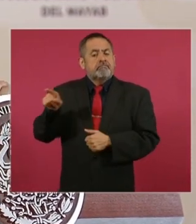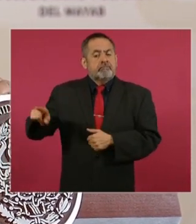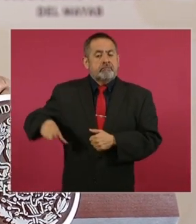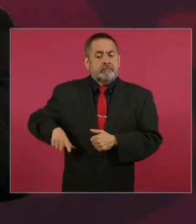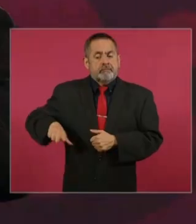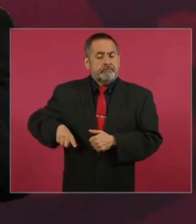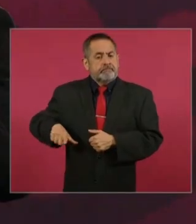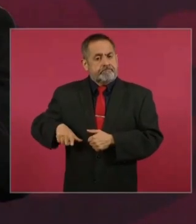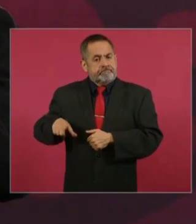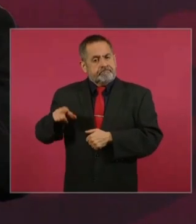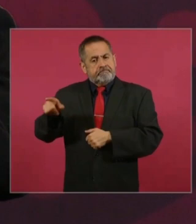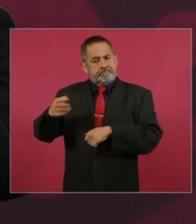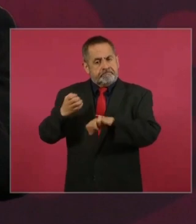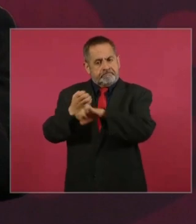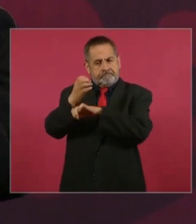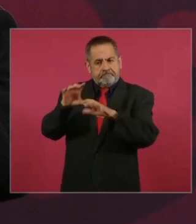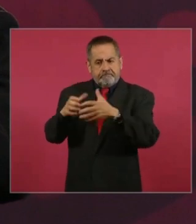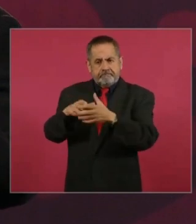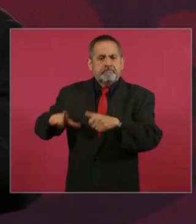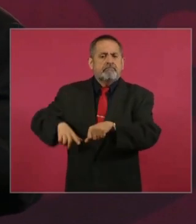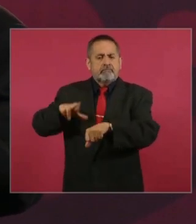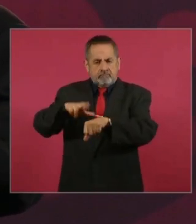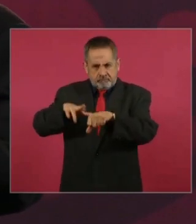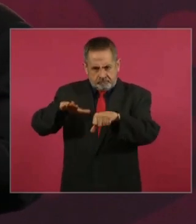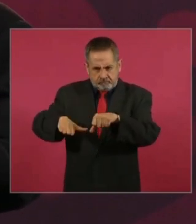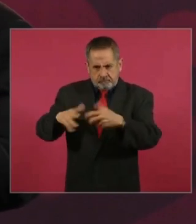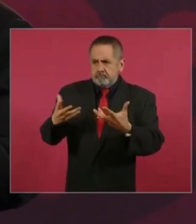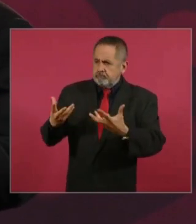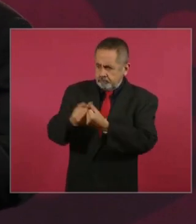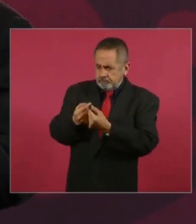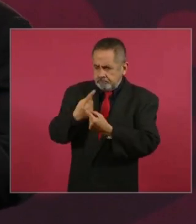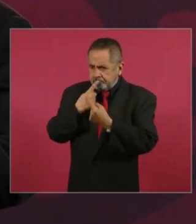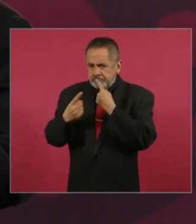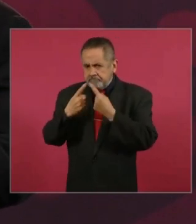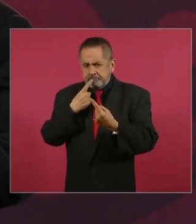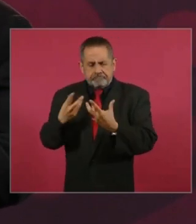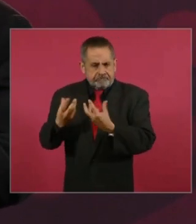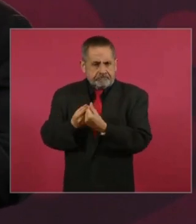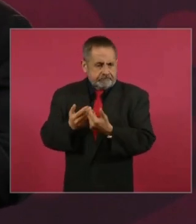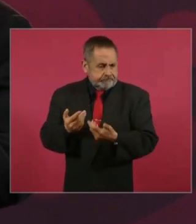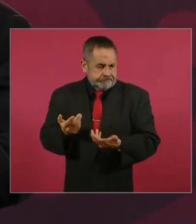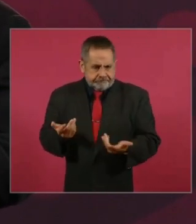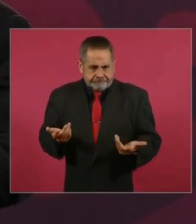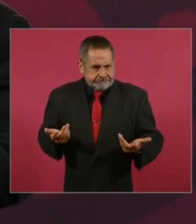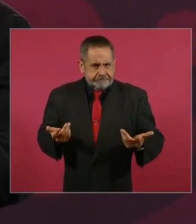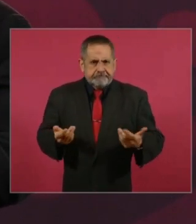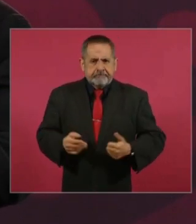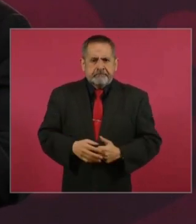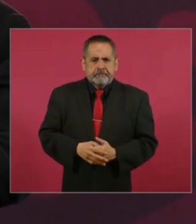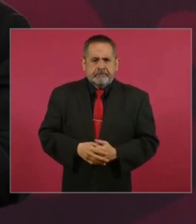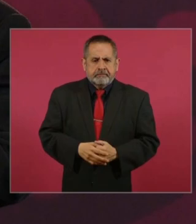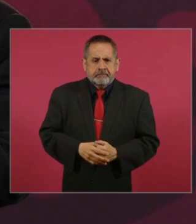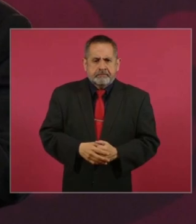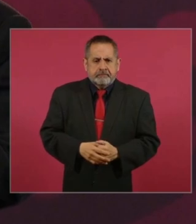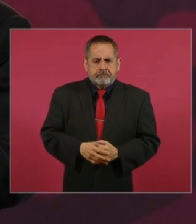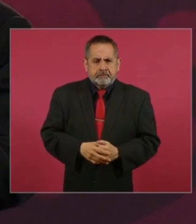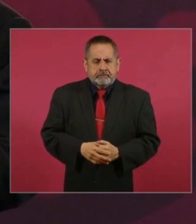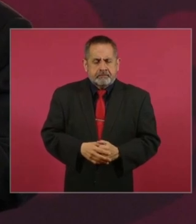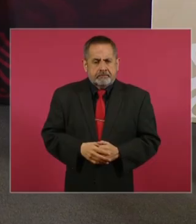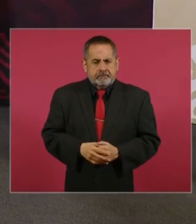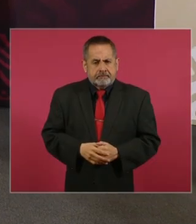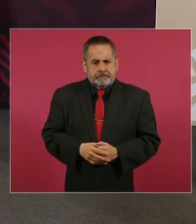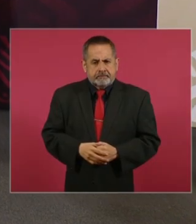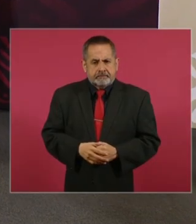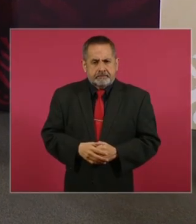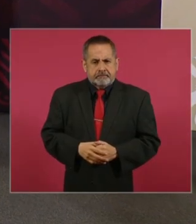gobierno del Estado con la gobernadora, porque sí